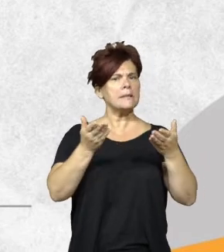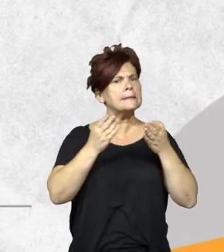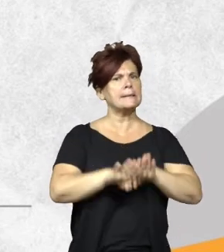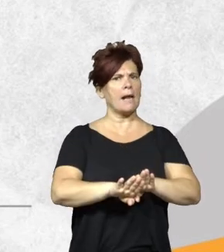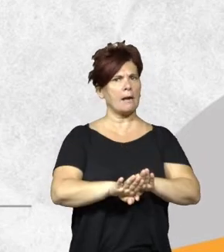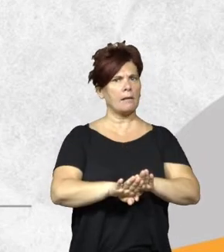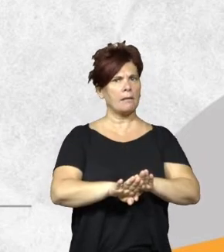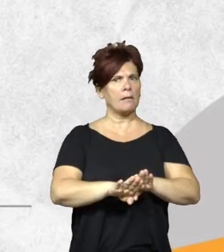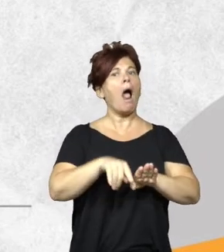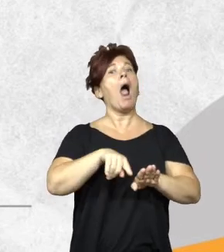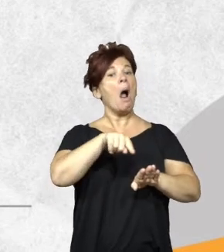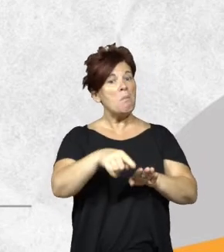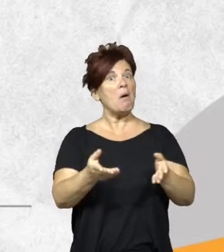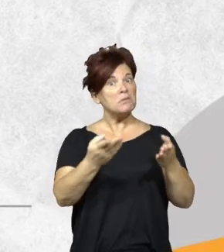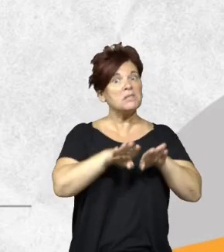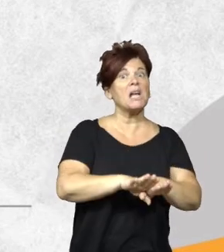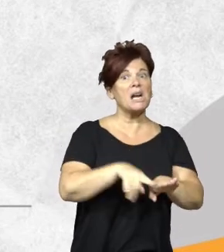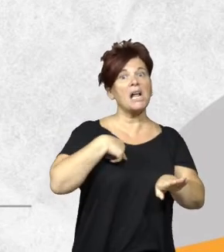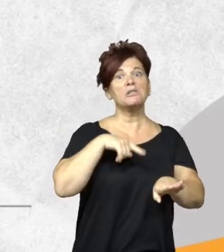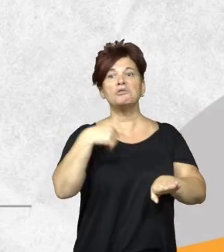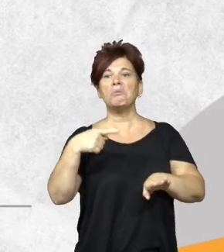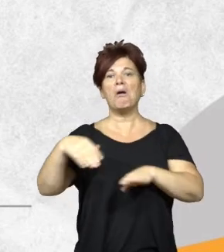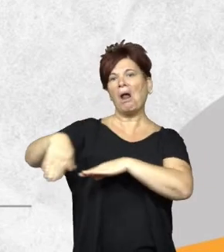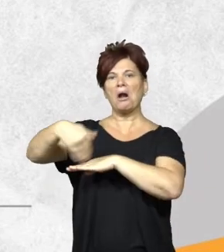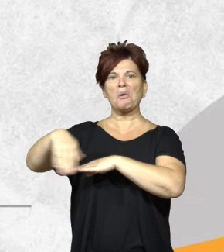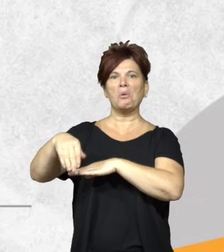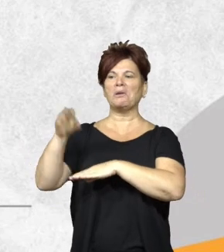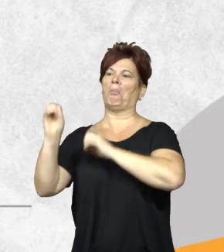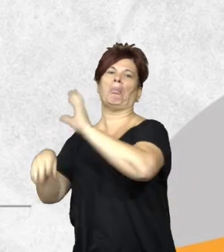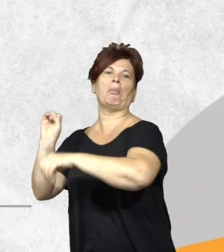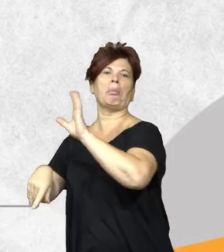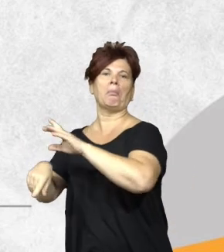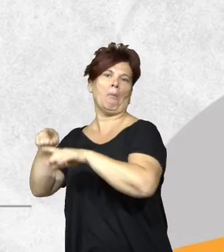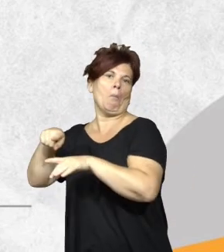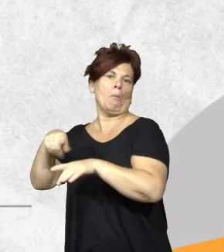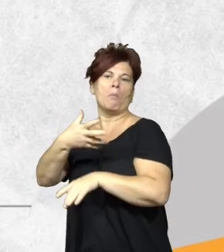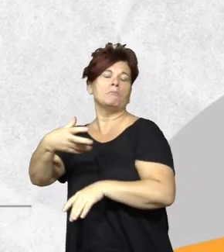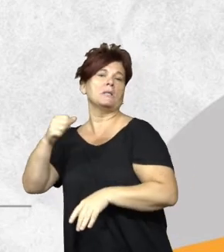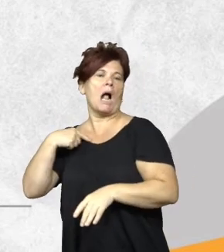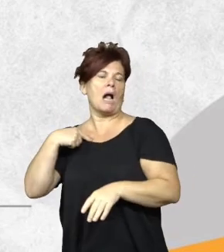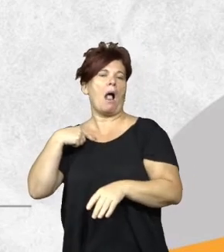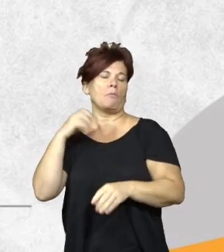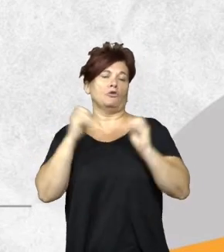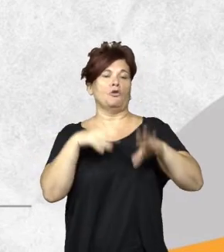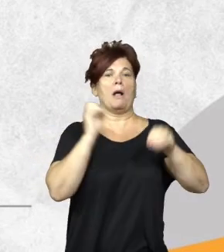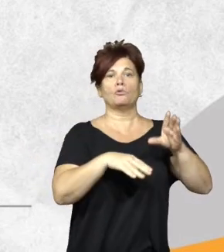ahora se dice, ah, vos me cerras el basural, entonces yo voy a tirar en el margen de la ruta, porque vos me estás sacando mi destino de la basura. Bueno, pero pusimos el centro